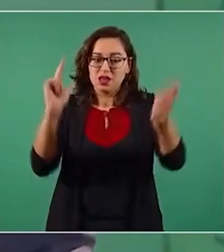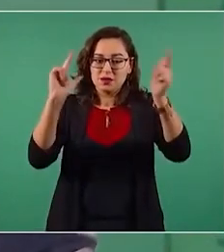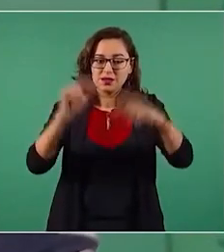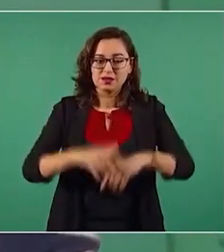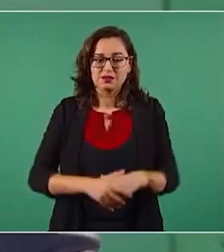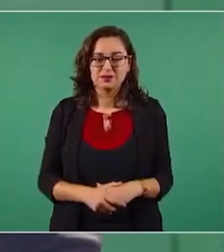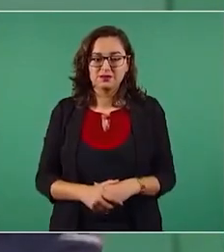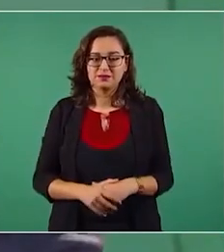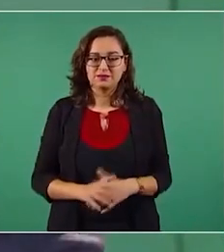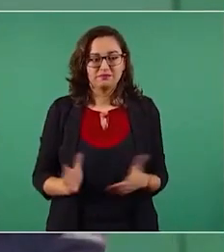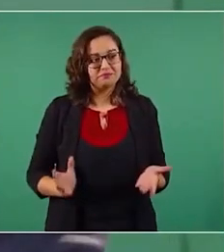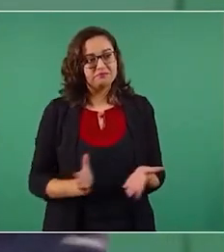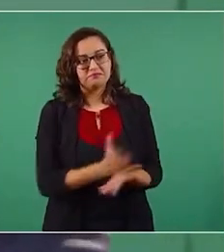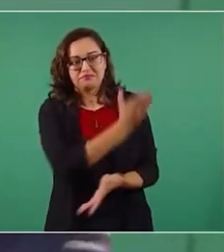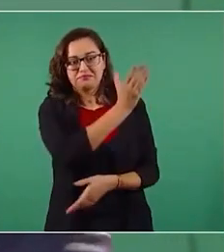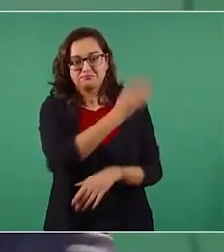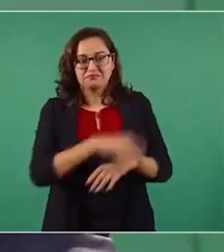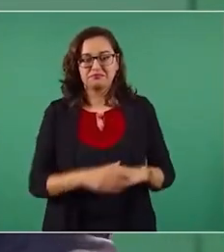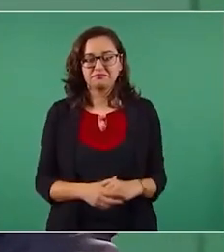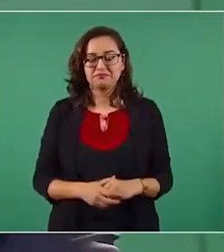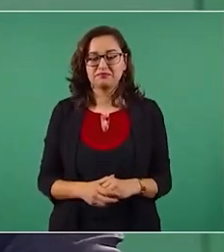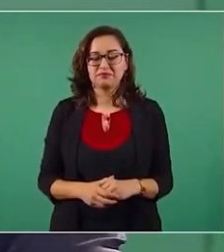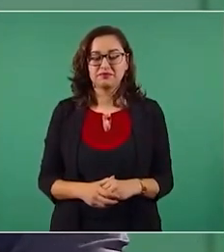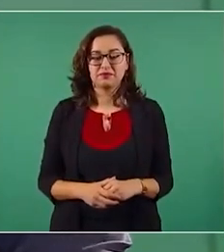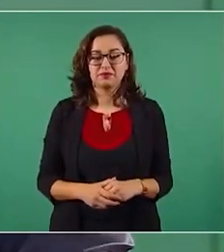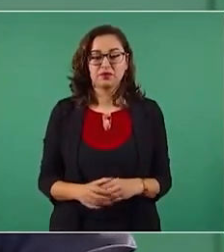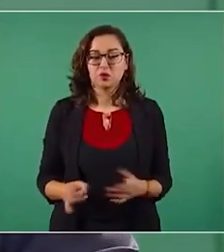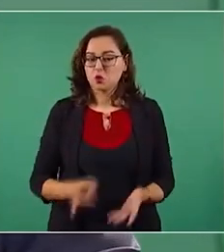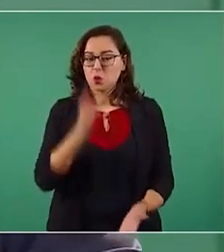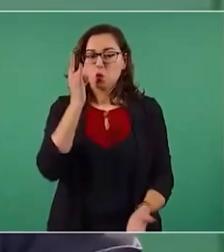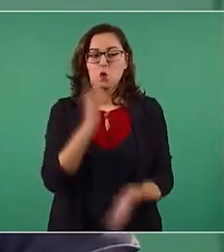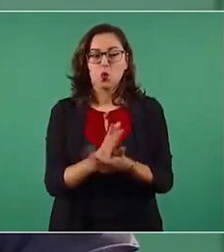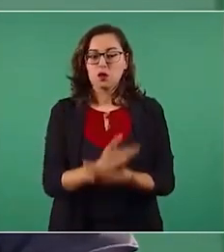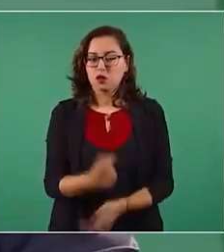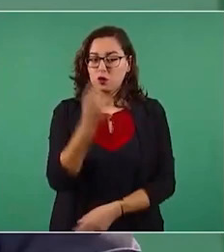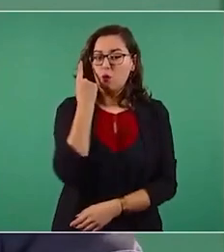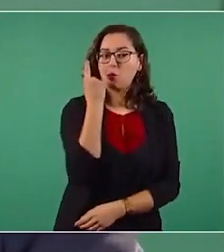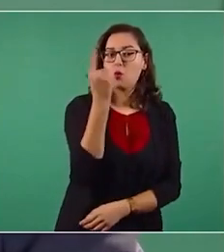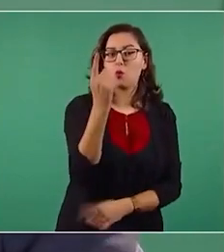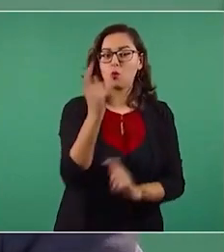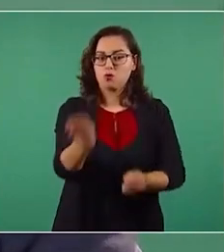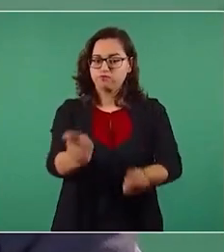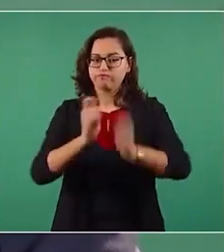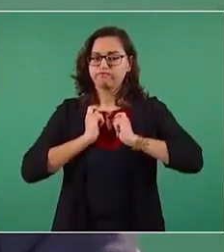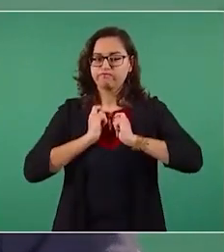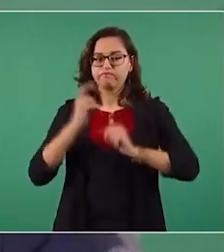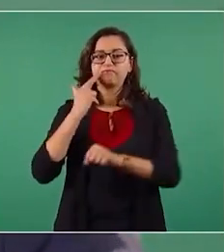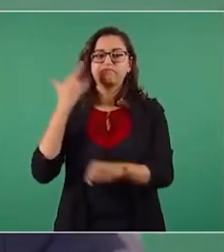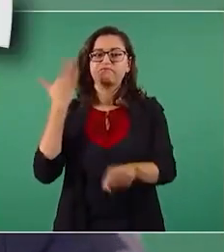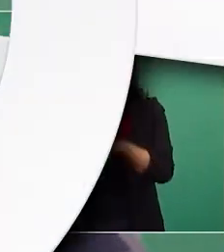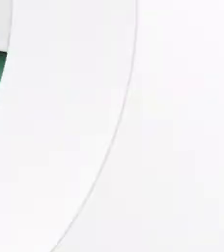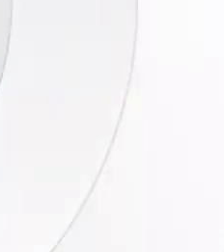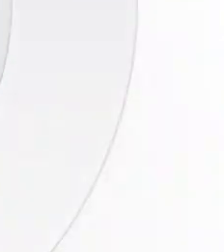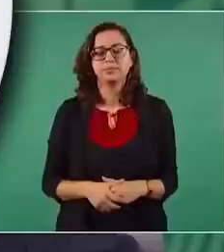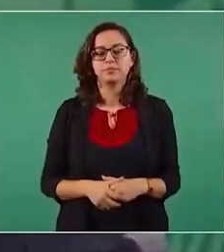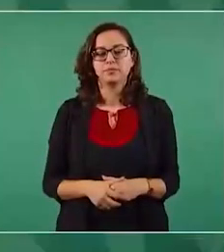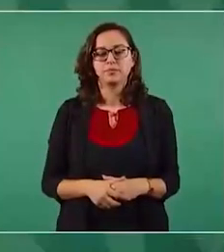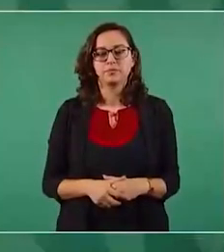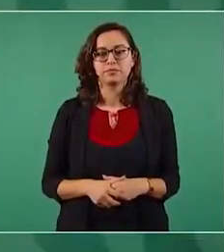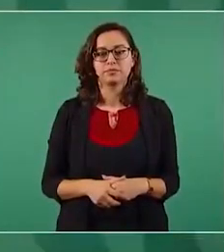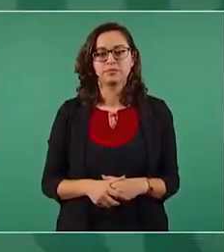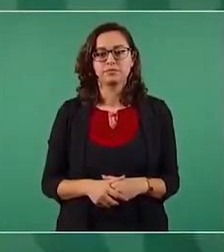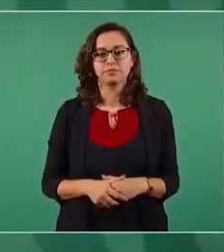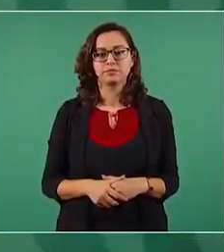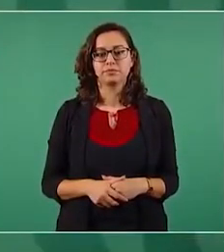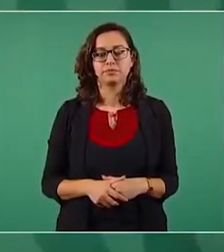y solo tenemos como encomienda responderle al pueblo. ¿Cómo veo